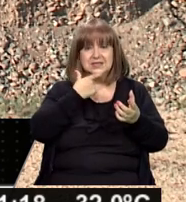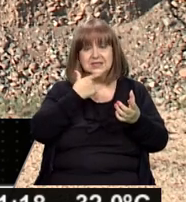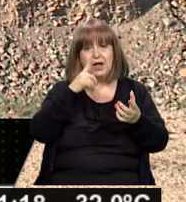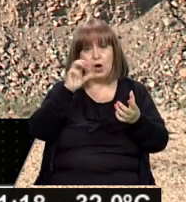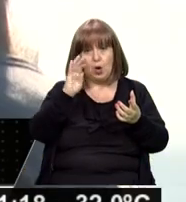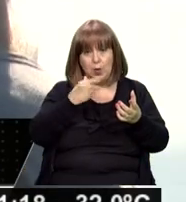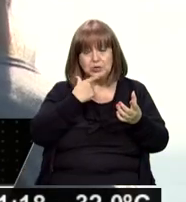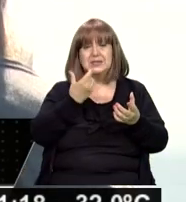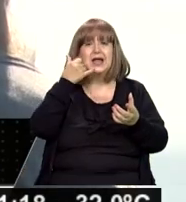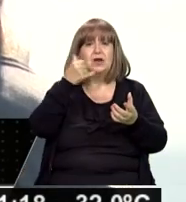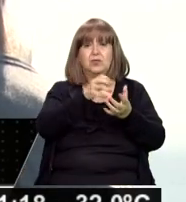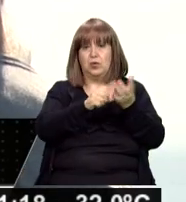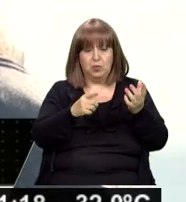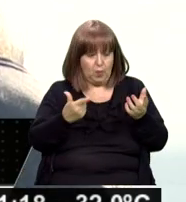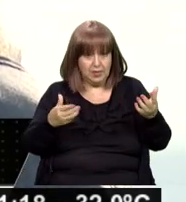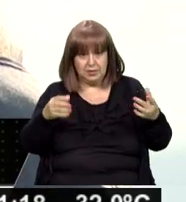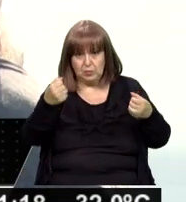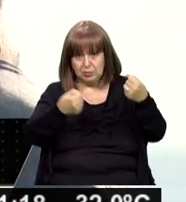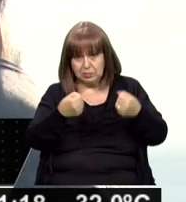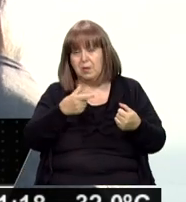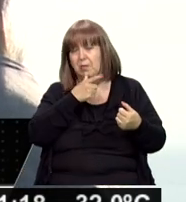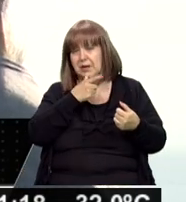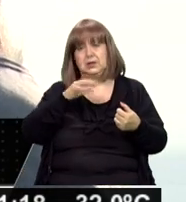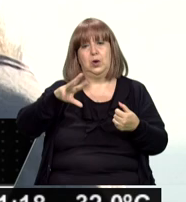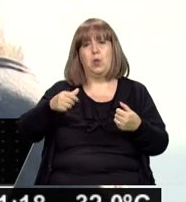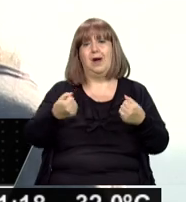Entendemos que el móvil tiene que ver con un robo.